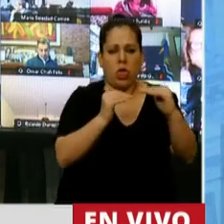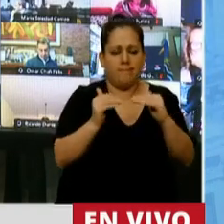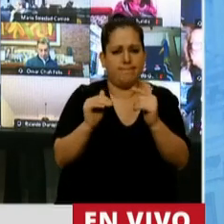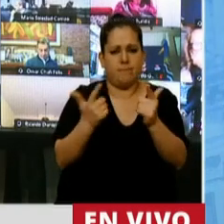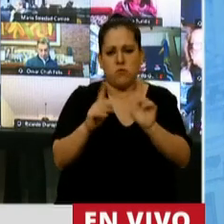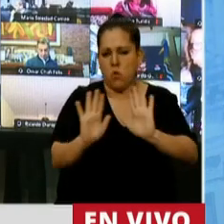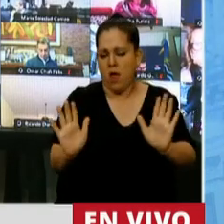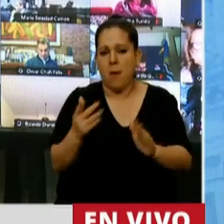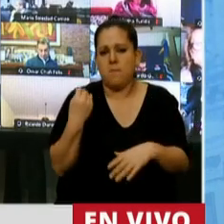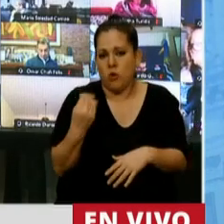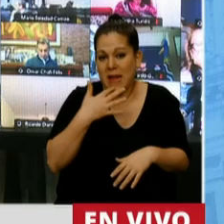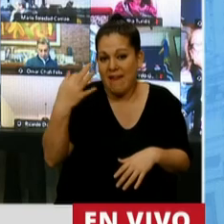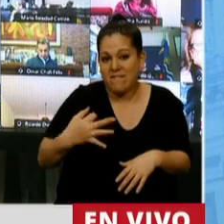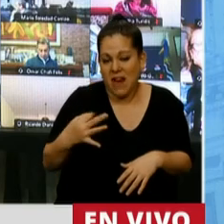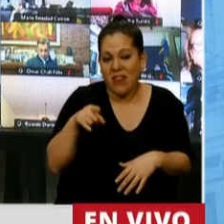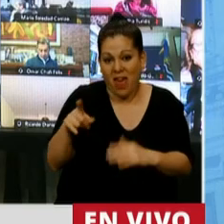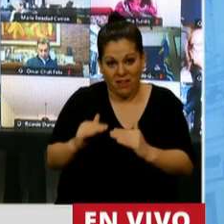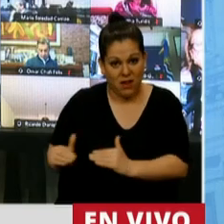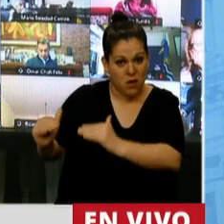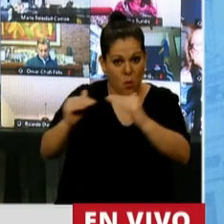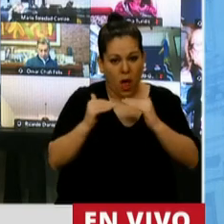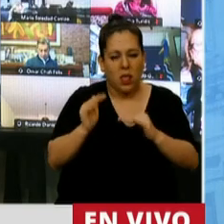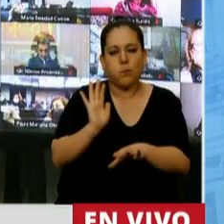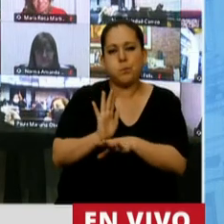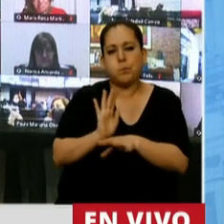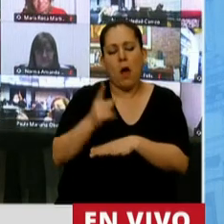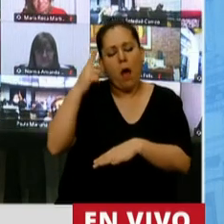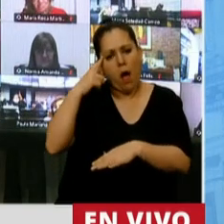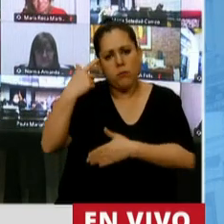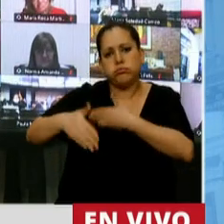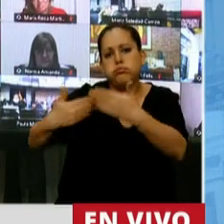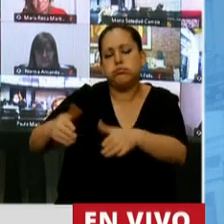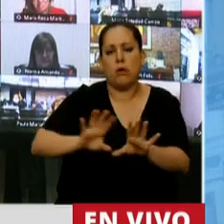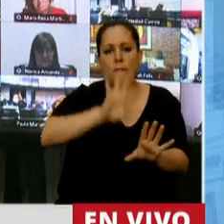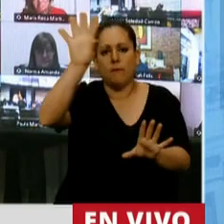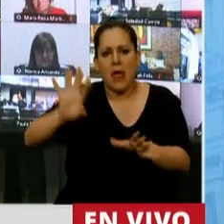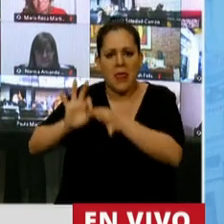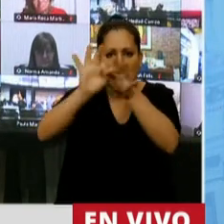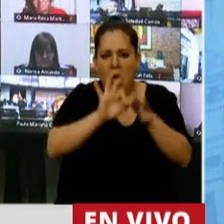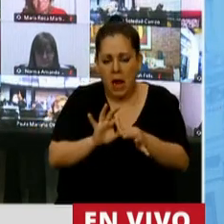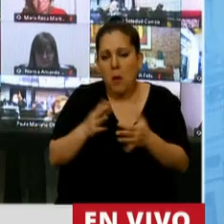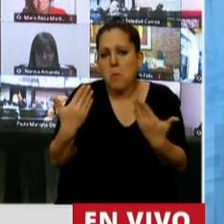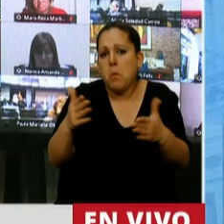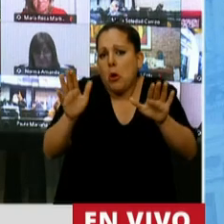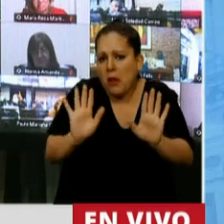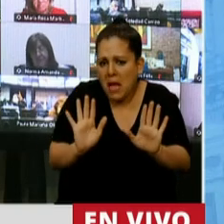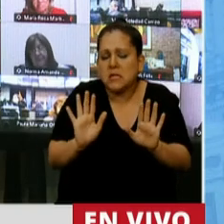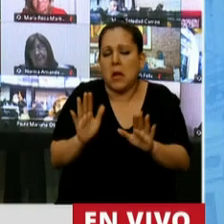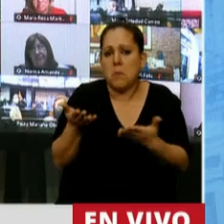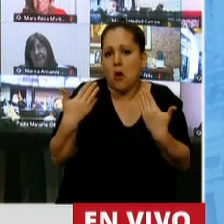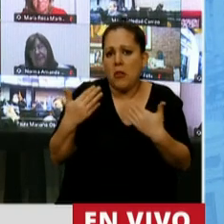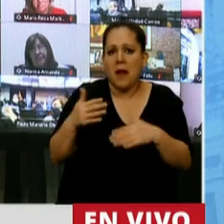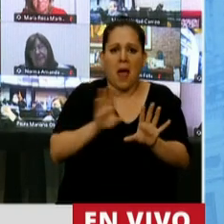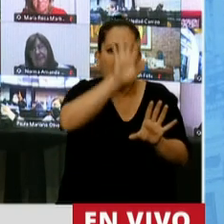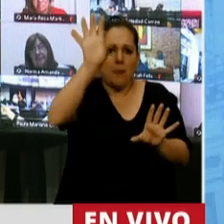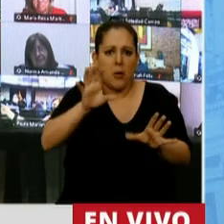porque acá el gobierno, con la mirada progresista y federal del gobierno central, podría haber aparancado a